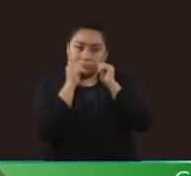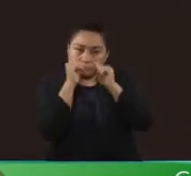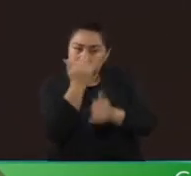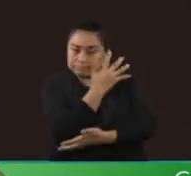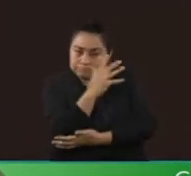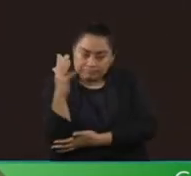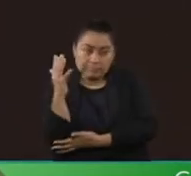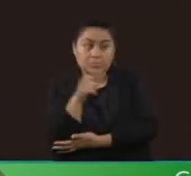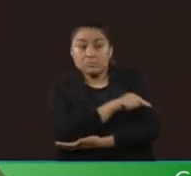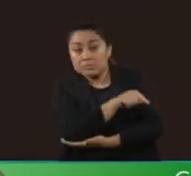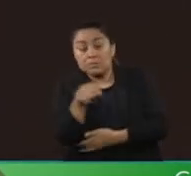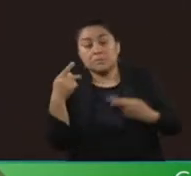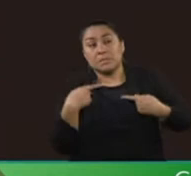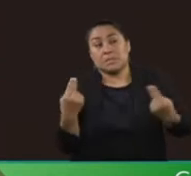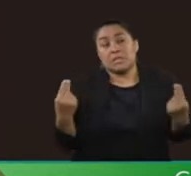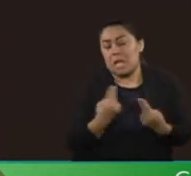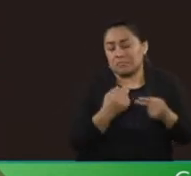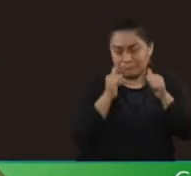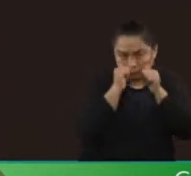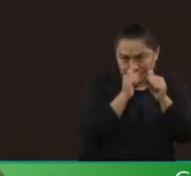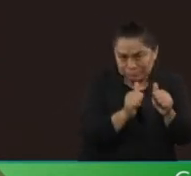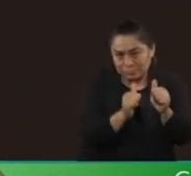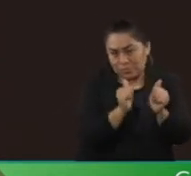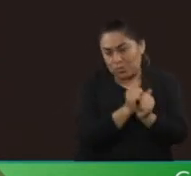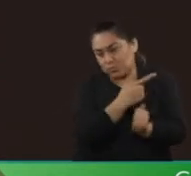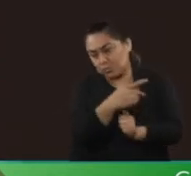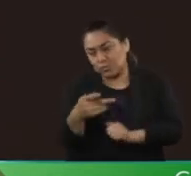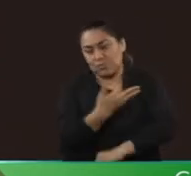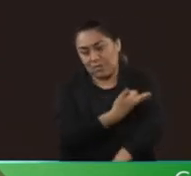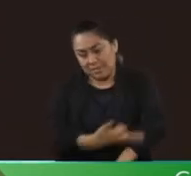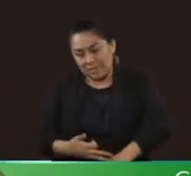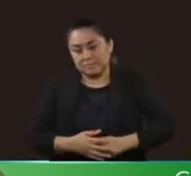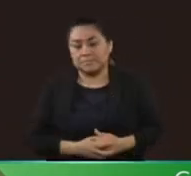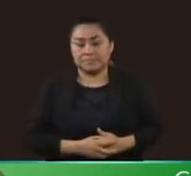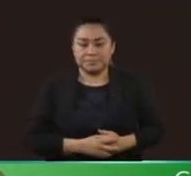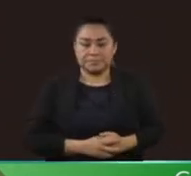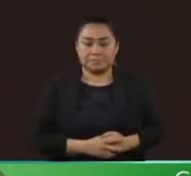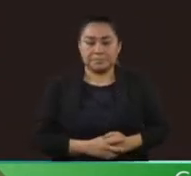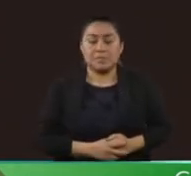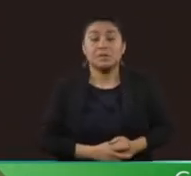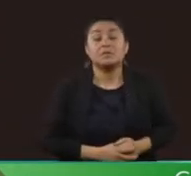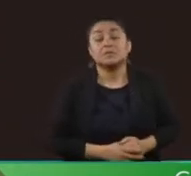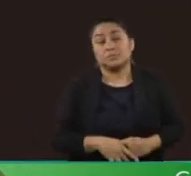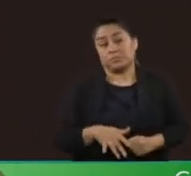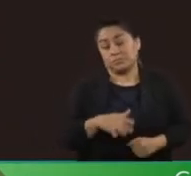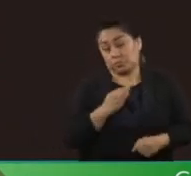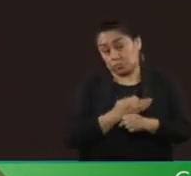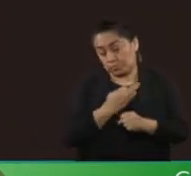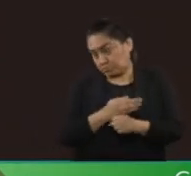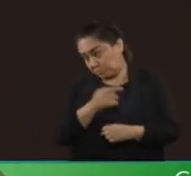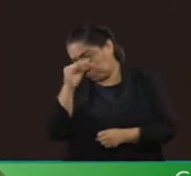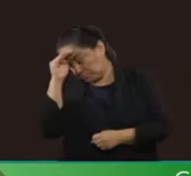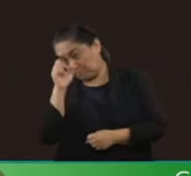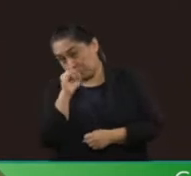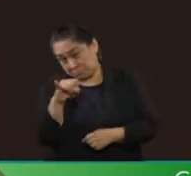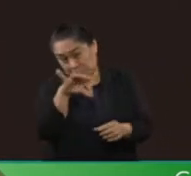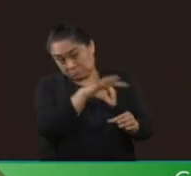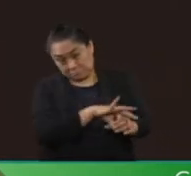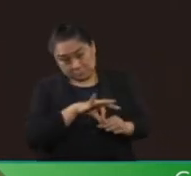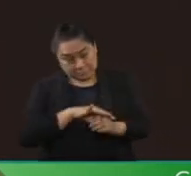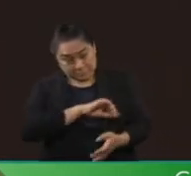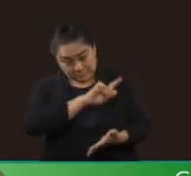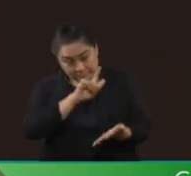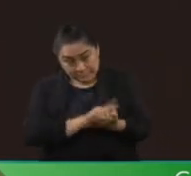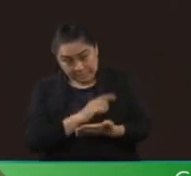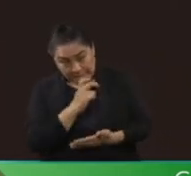estándares de las personas y las familias todo lo que merecen. Nuestra visión al votar a favor de esta reforma es que